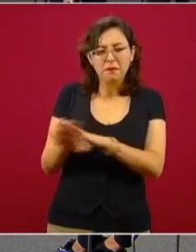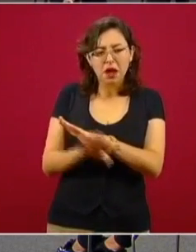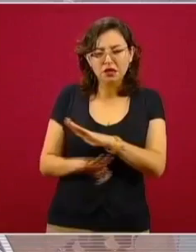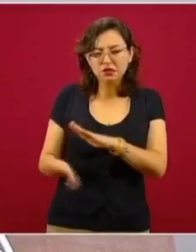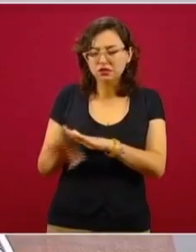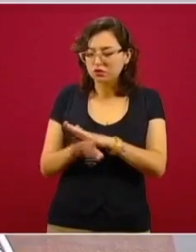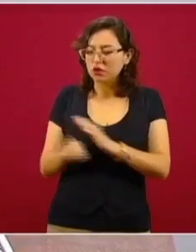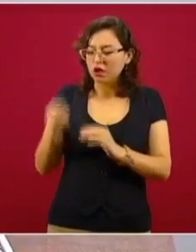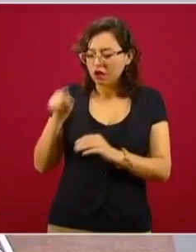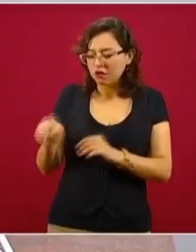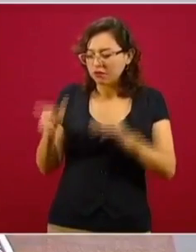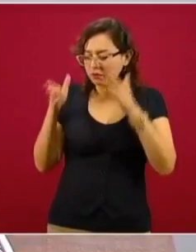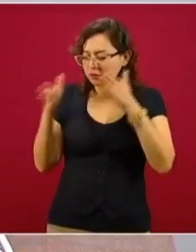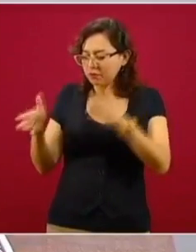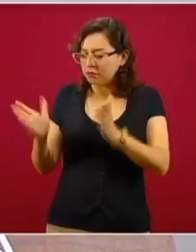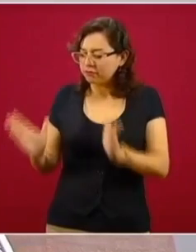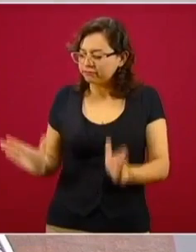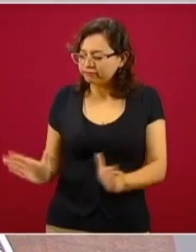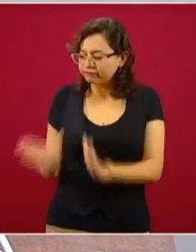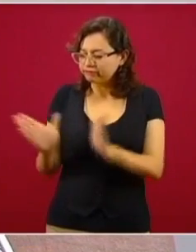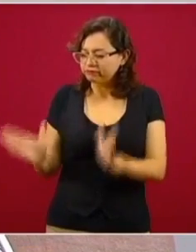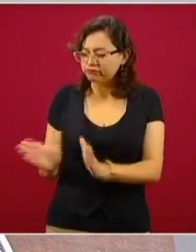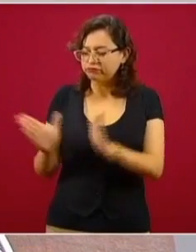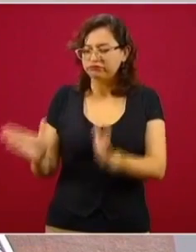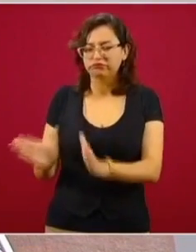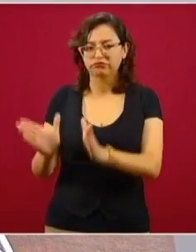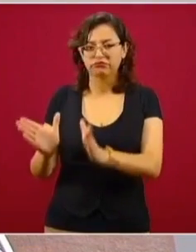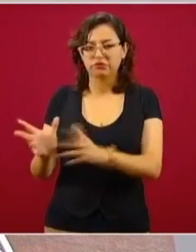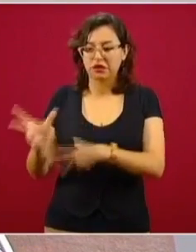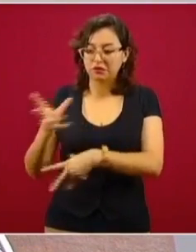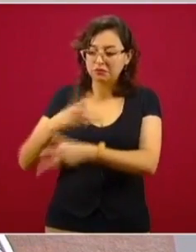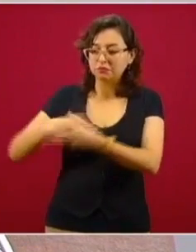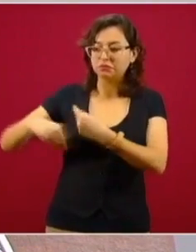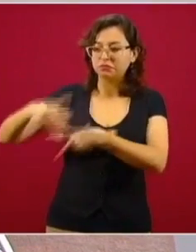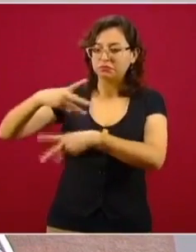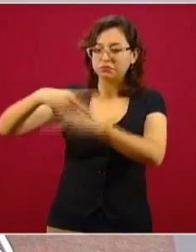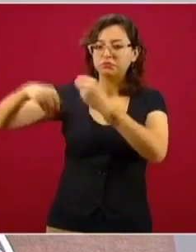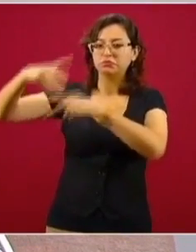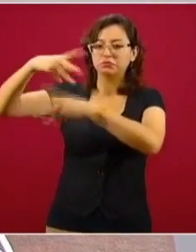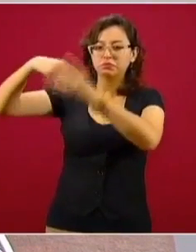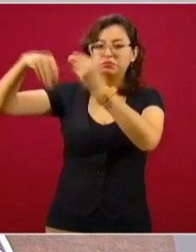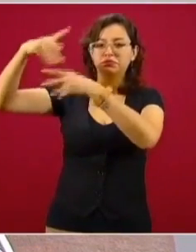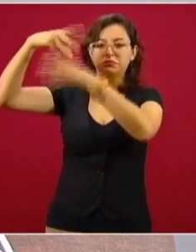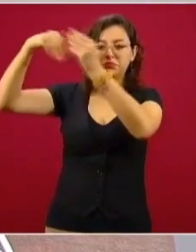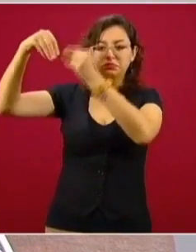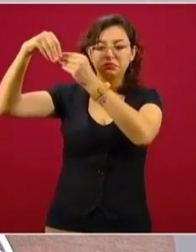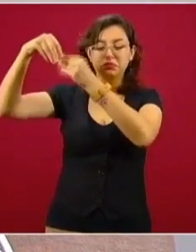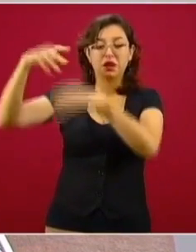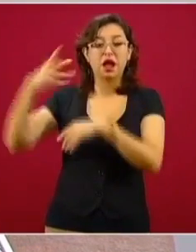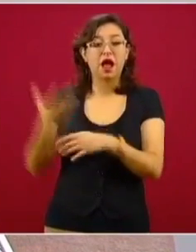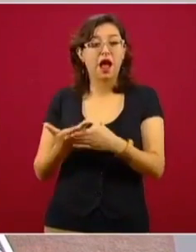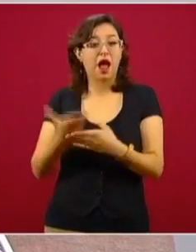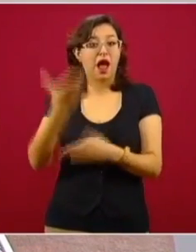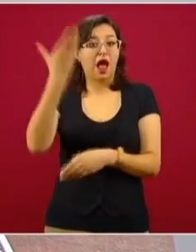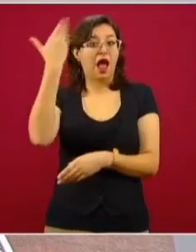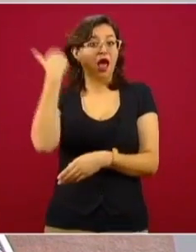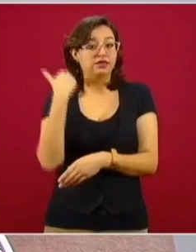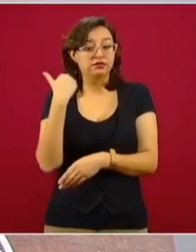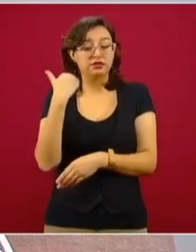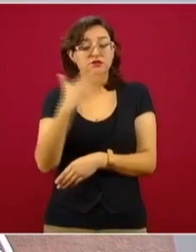Antes, frente a una crisis, se rescataba a los de arriba. Empezaban por